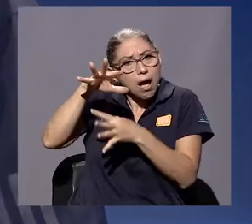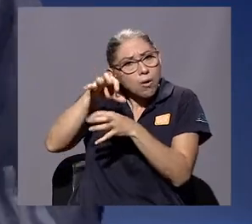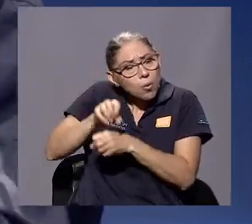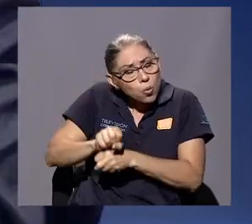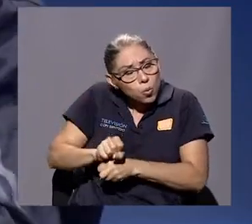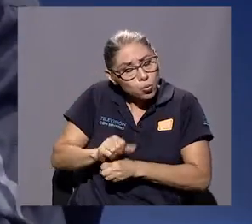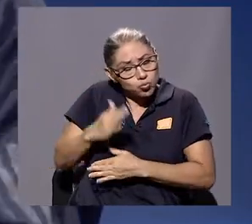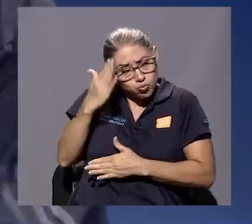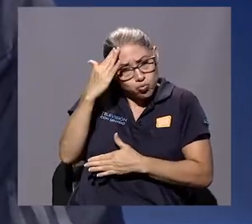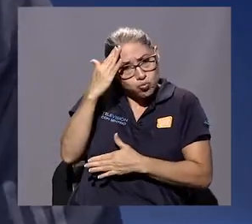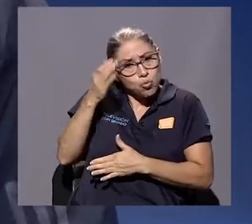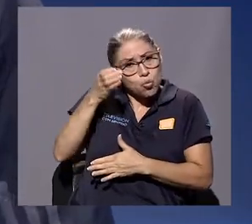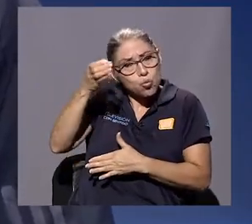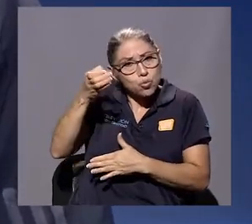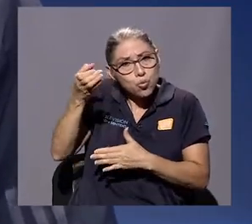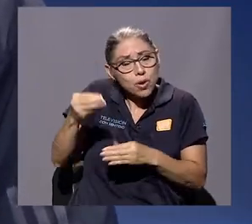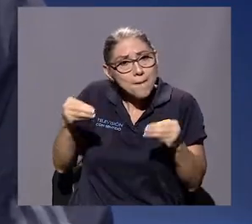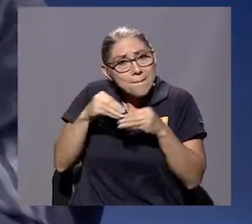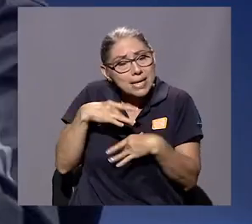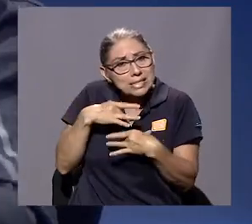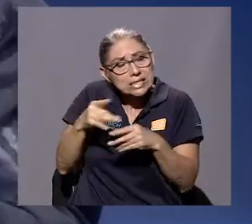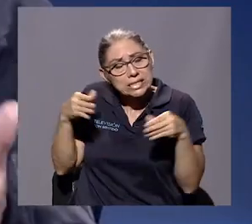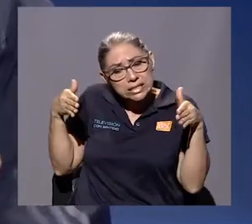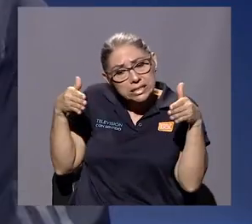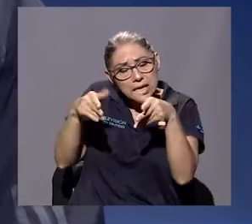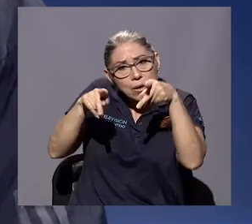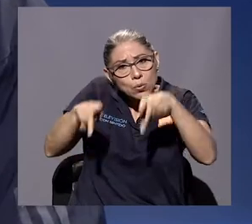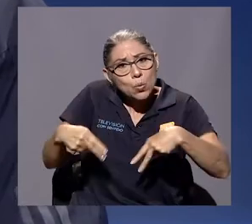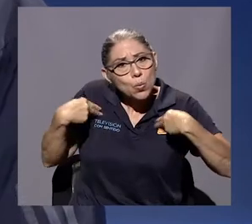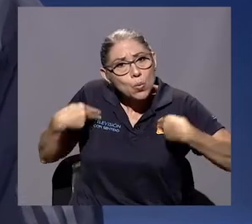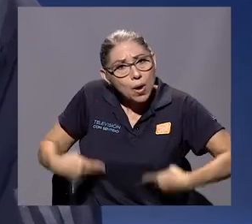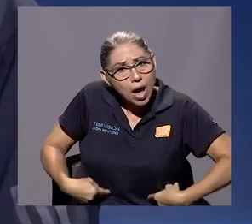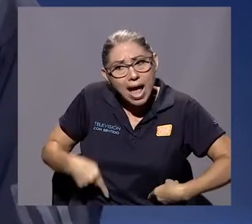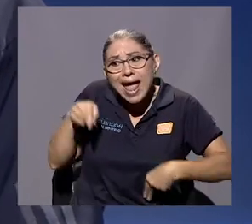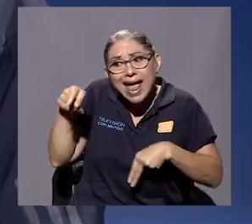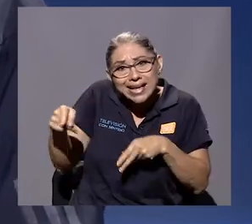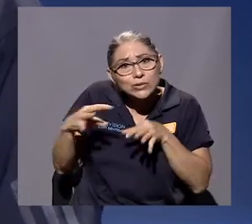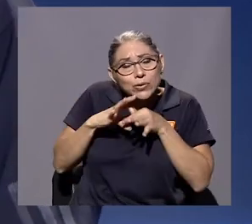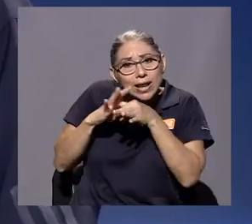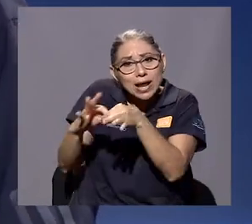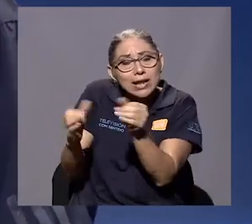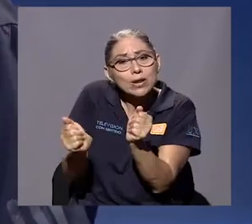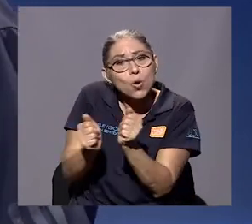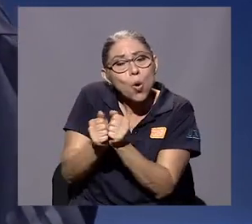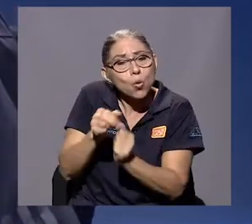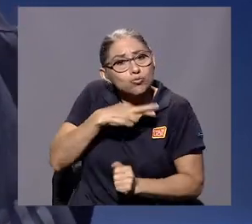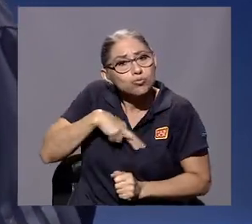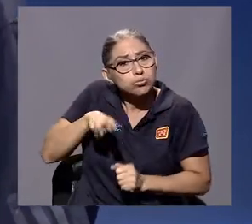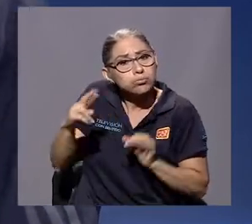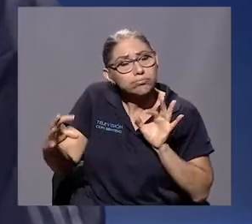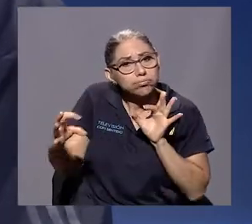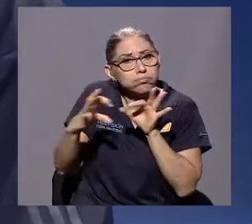incluso nacía de las predicas religiosas. ¿Verdad? Que yo no